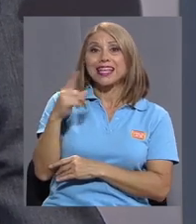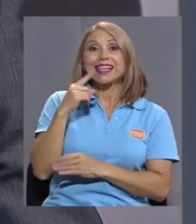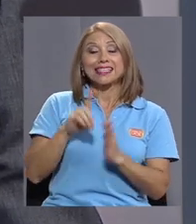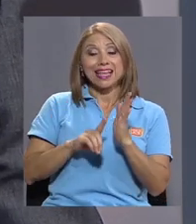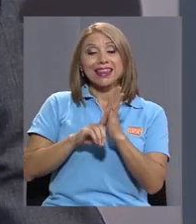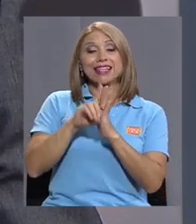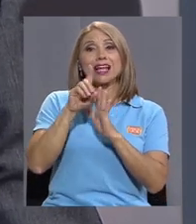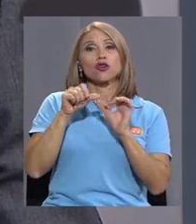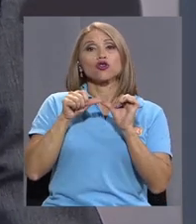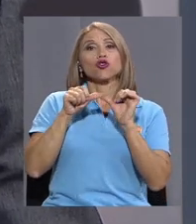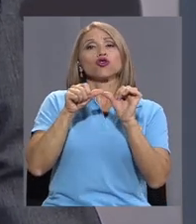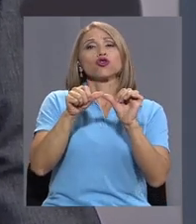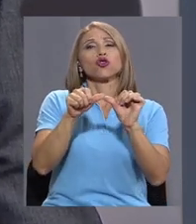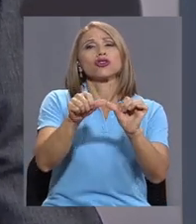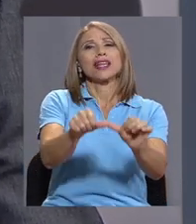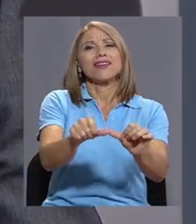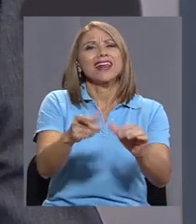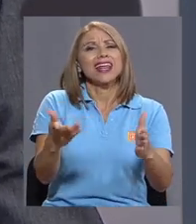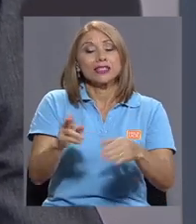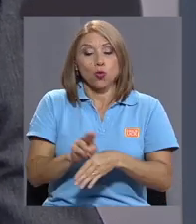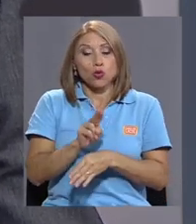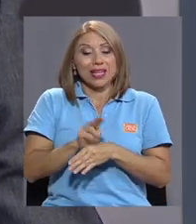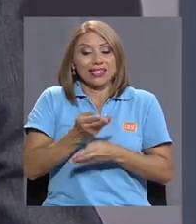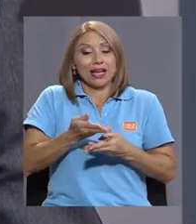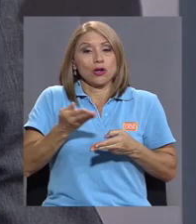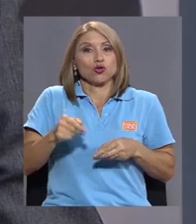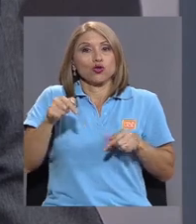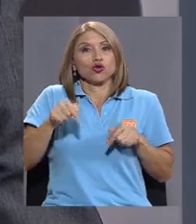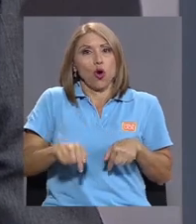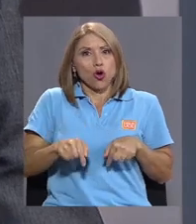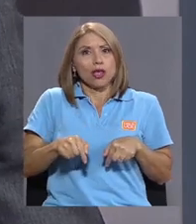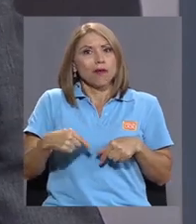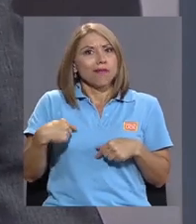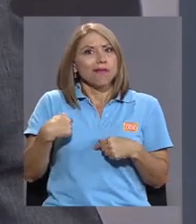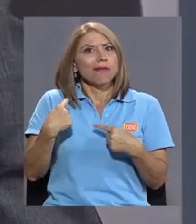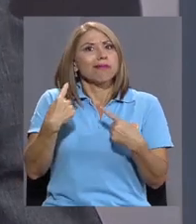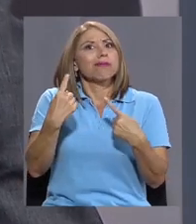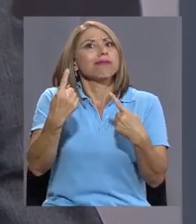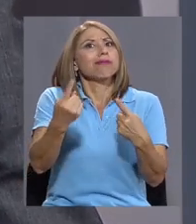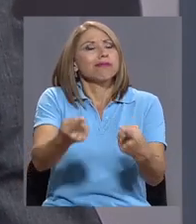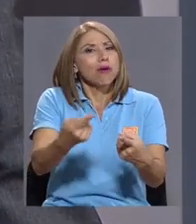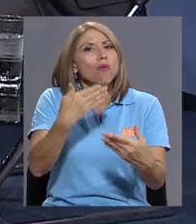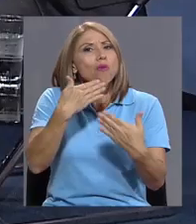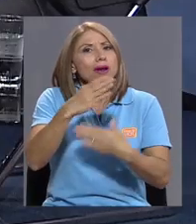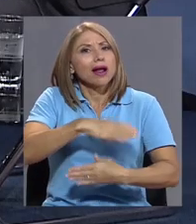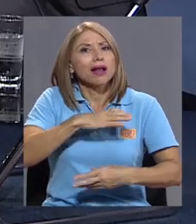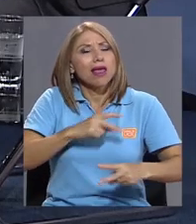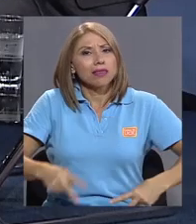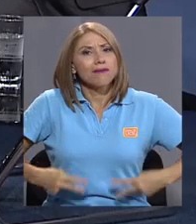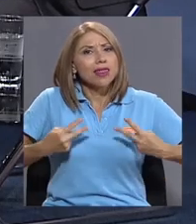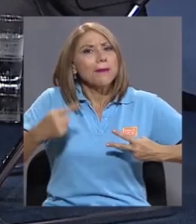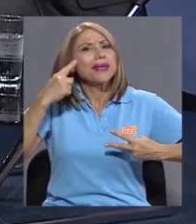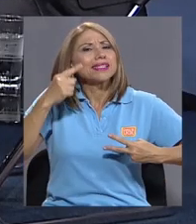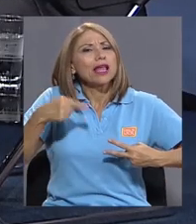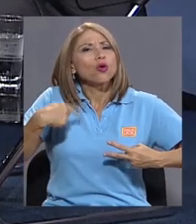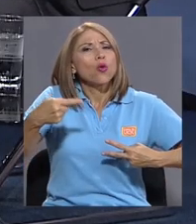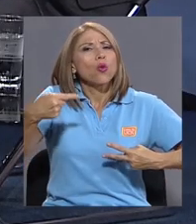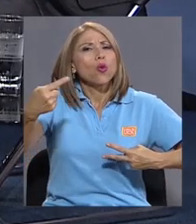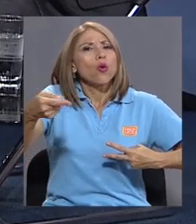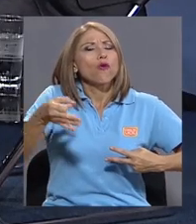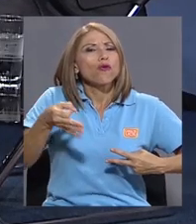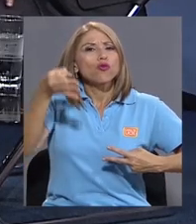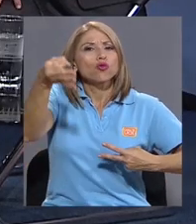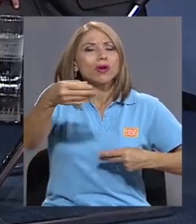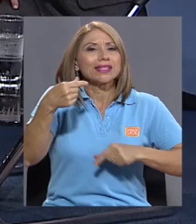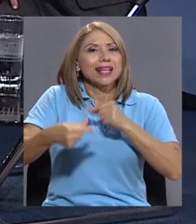utilización de los recursos, hoy, de una manera que tengamos una calidad de vida razonable o aceptable, pensando en las futuras generaciones,